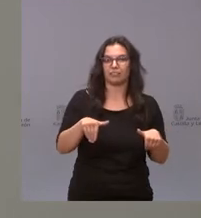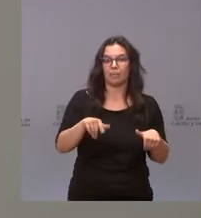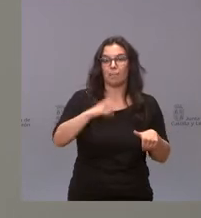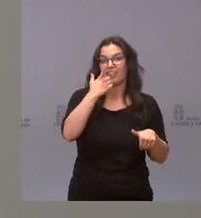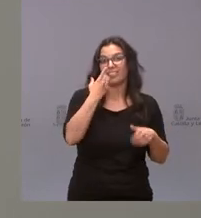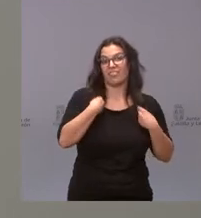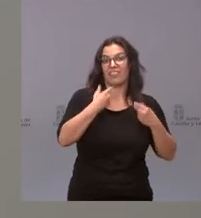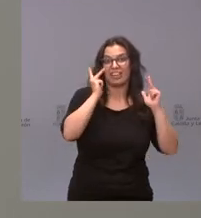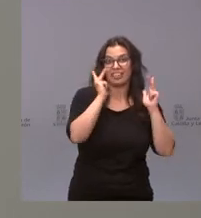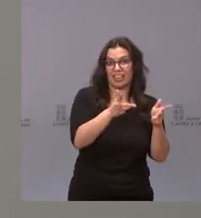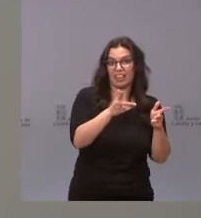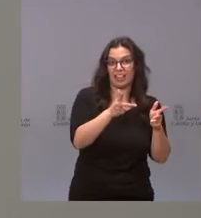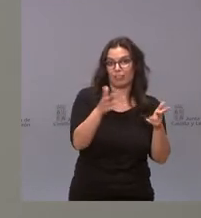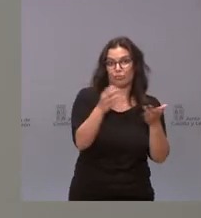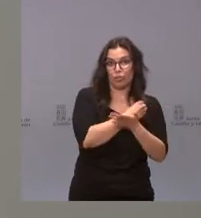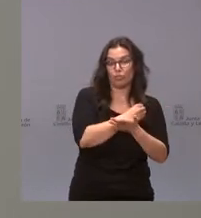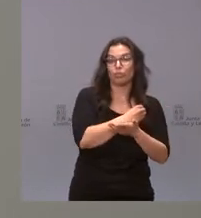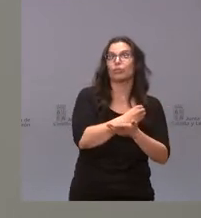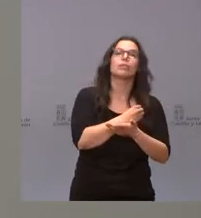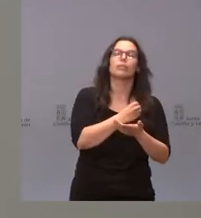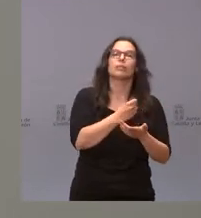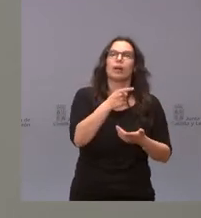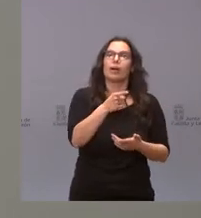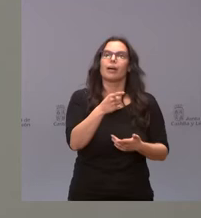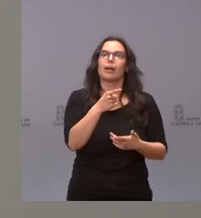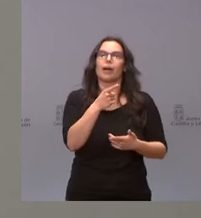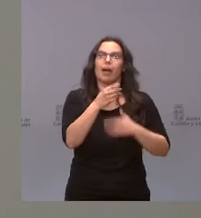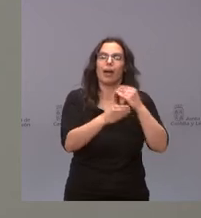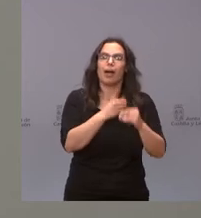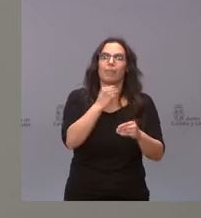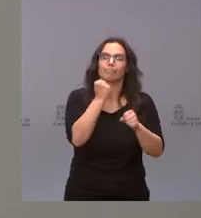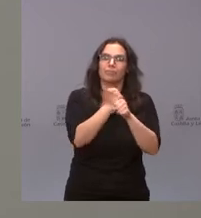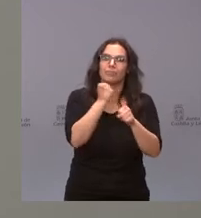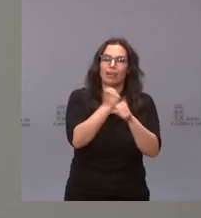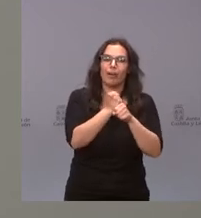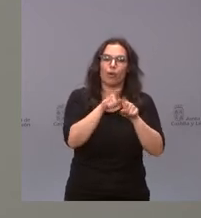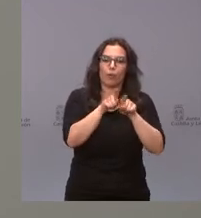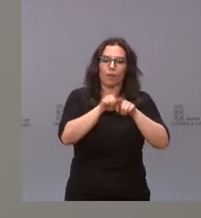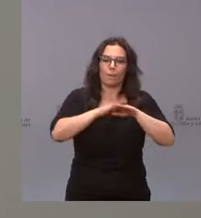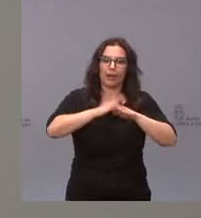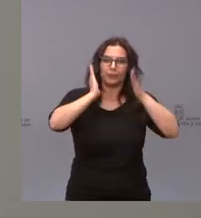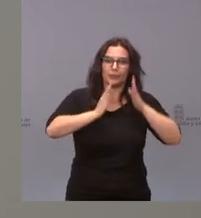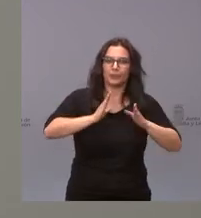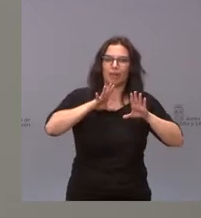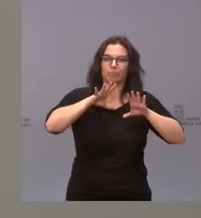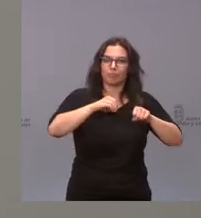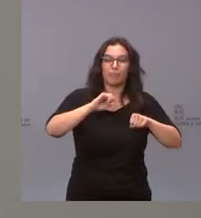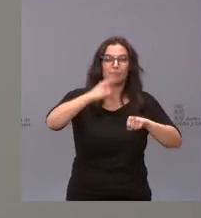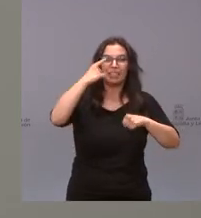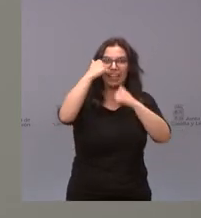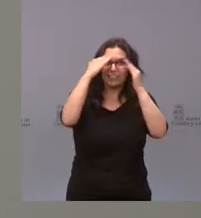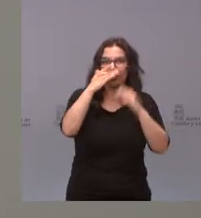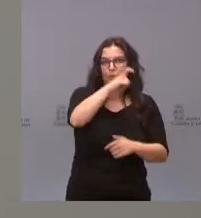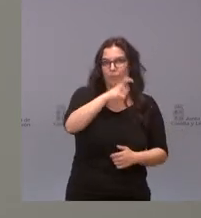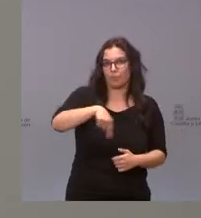residencias, en ese caso están todos, realizan una labor ocupacional, sobre todo, de atención a